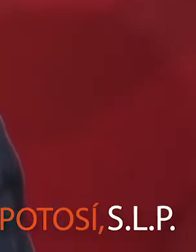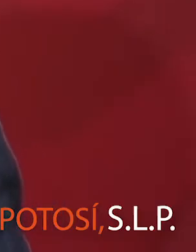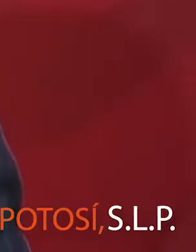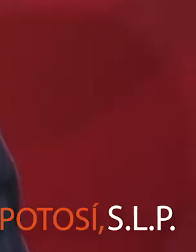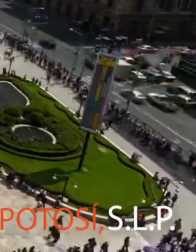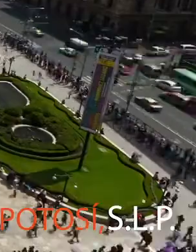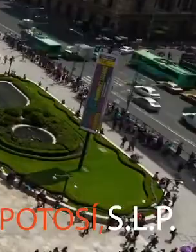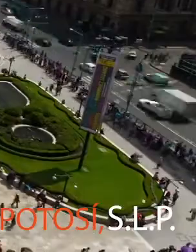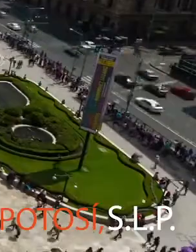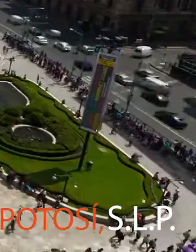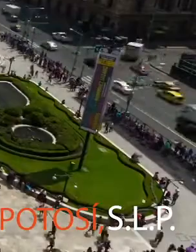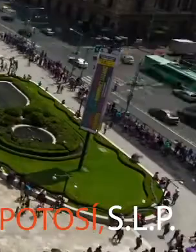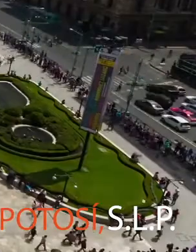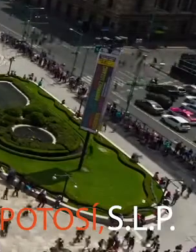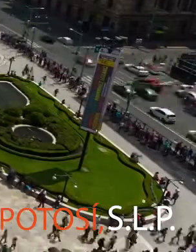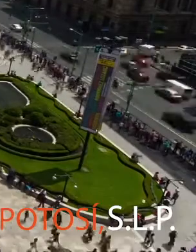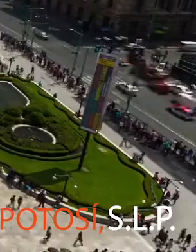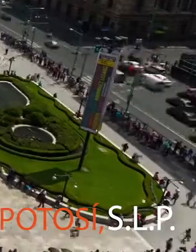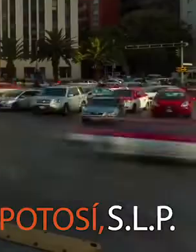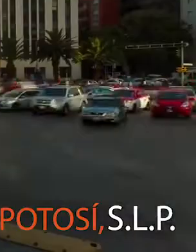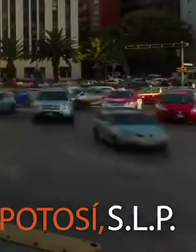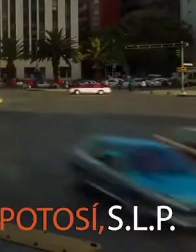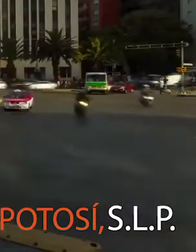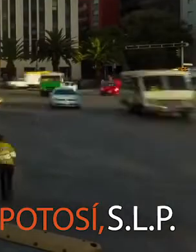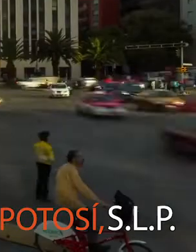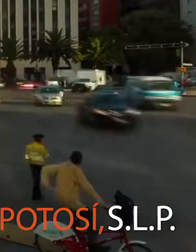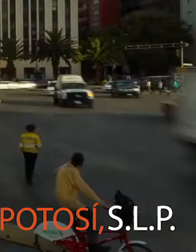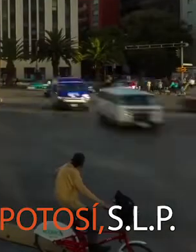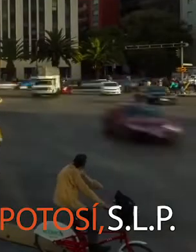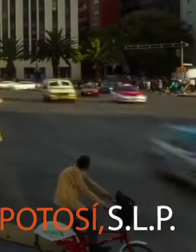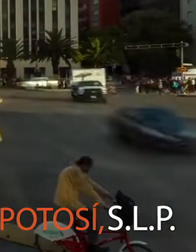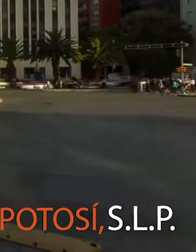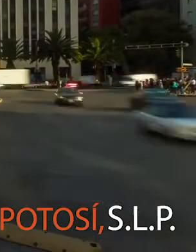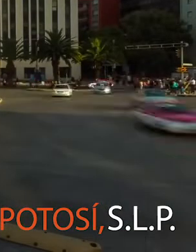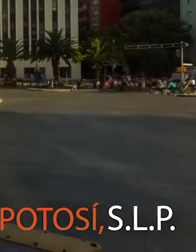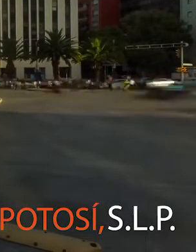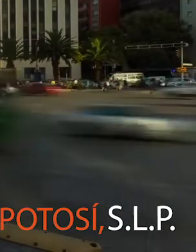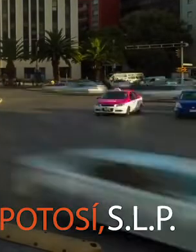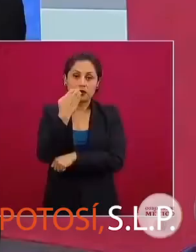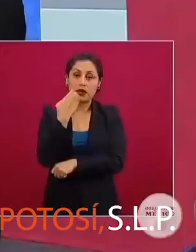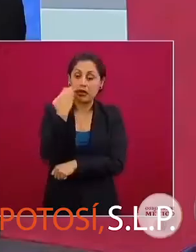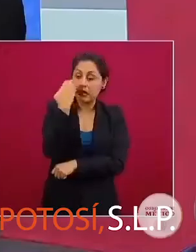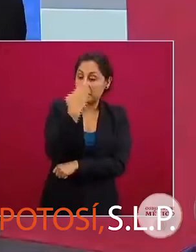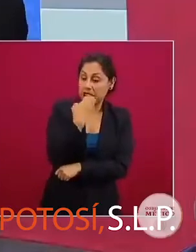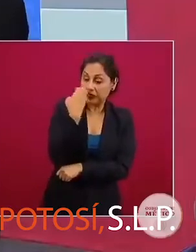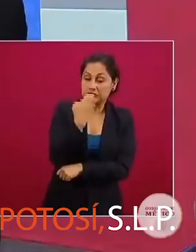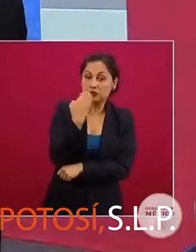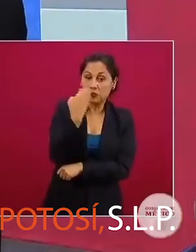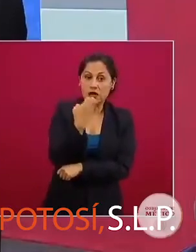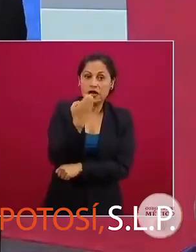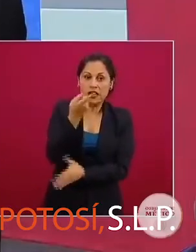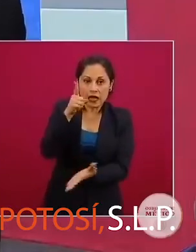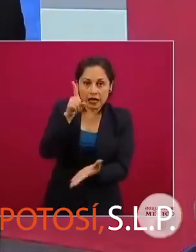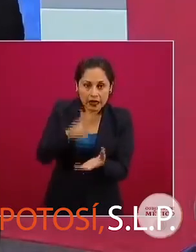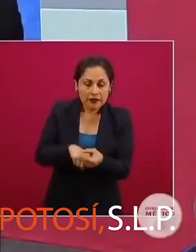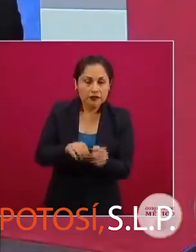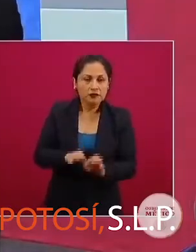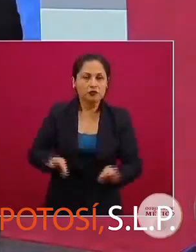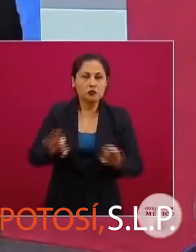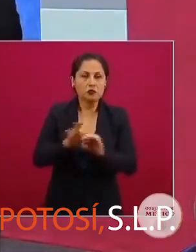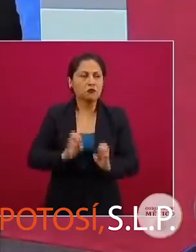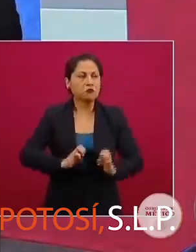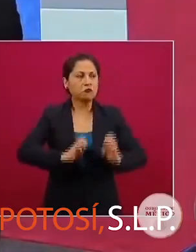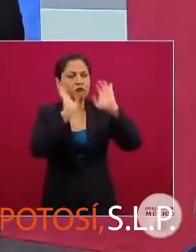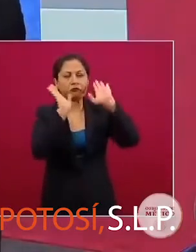Sánchez Cordero. Cabe señalar que los citados ocupan los lugares 1 al 8 en este orden, mientras Moctezuma está en noveno. El